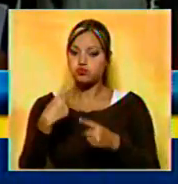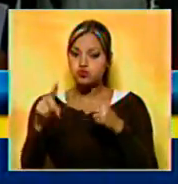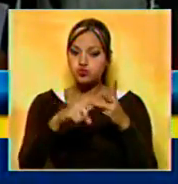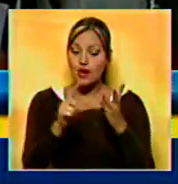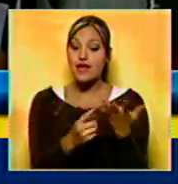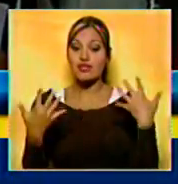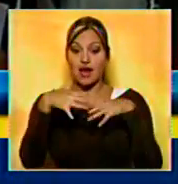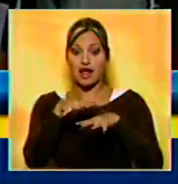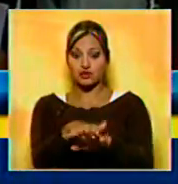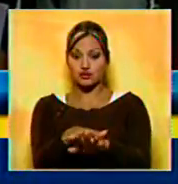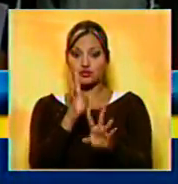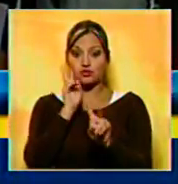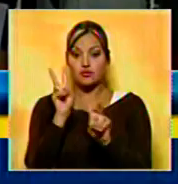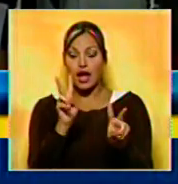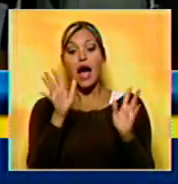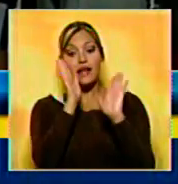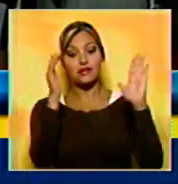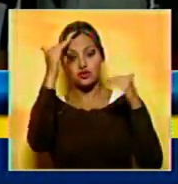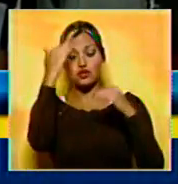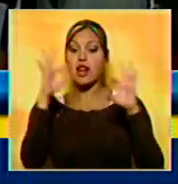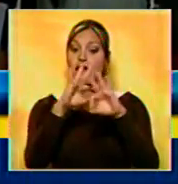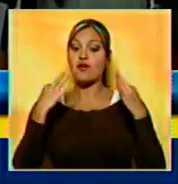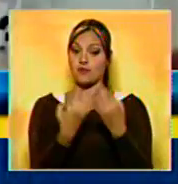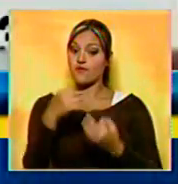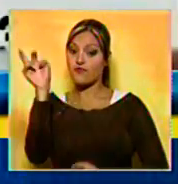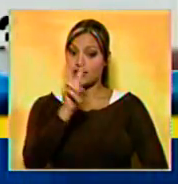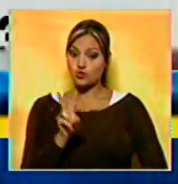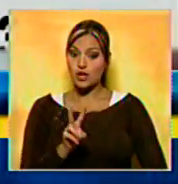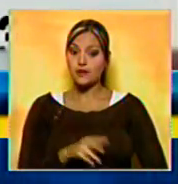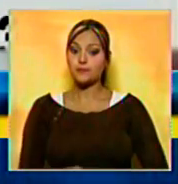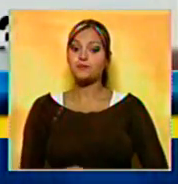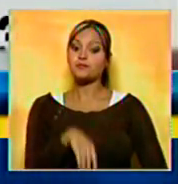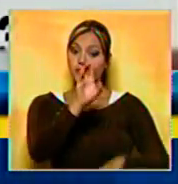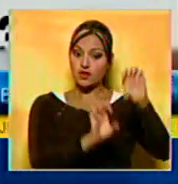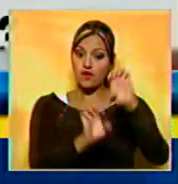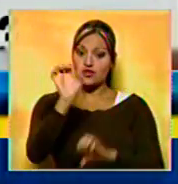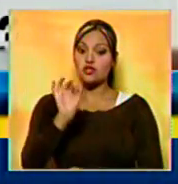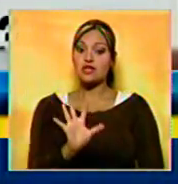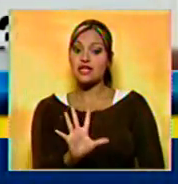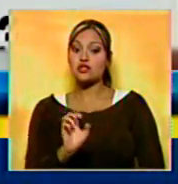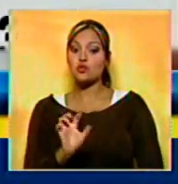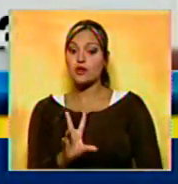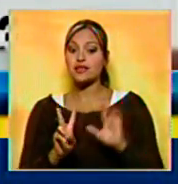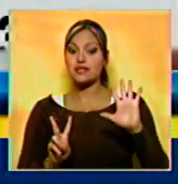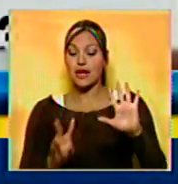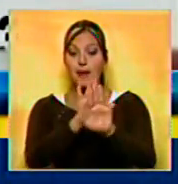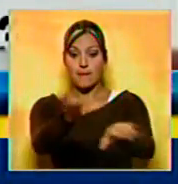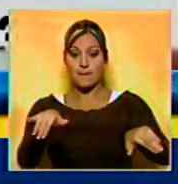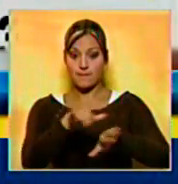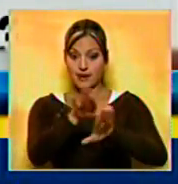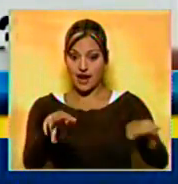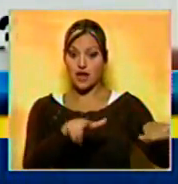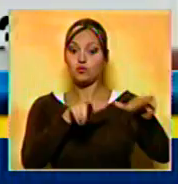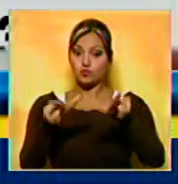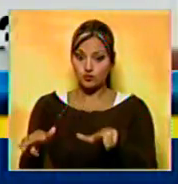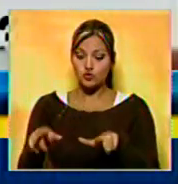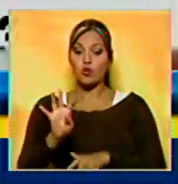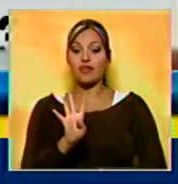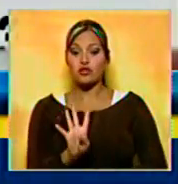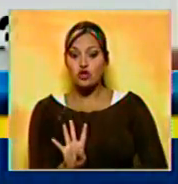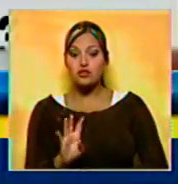de manera integral, atendiendo a la familia venezolana. Hemos evaluado 557 playas, de las cuales